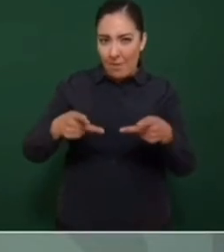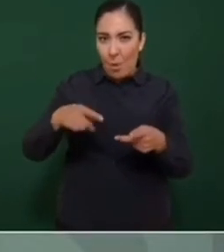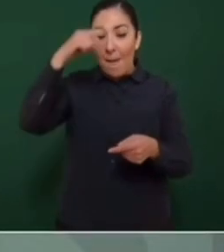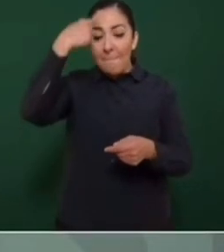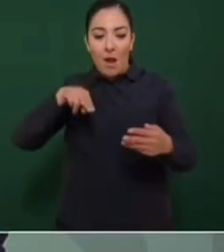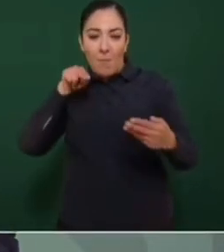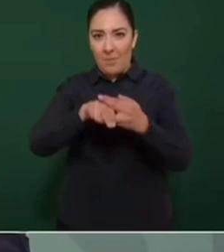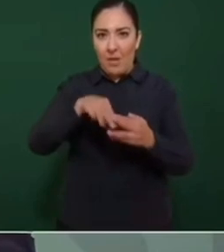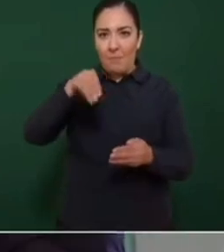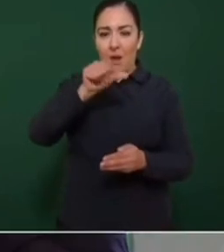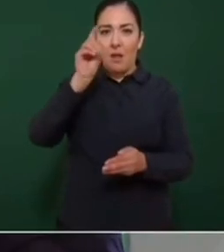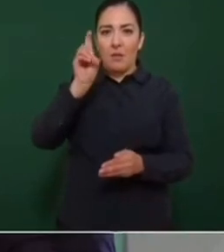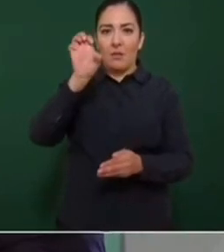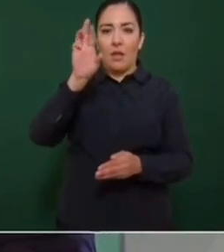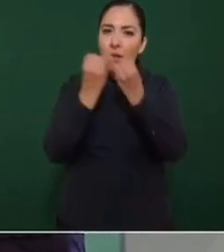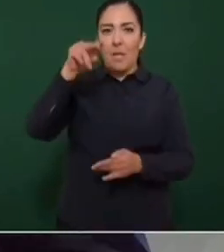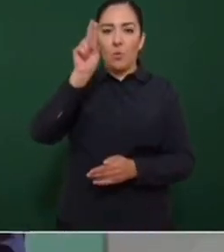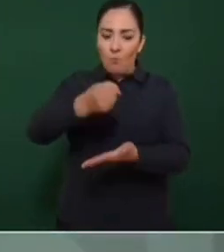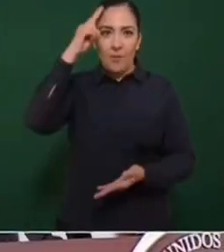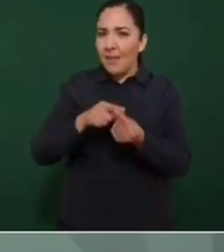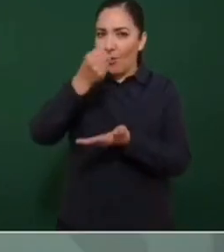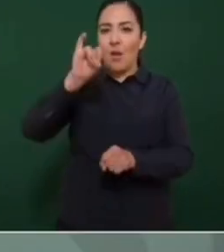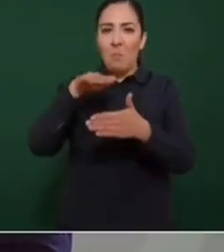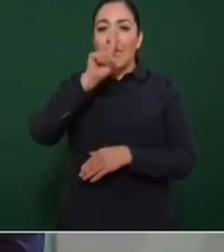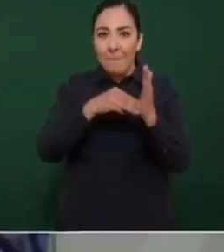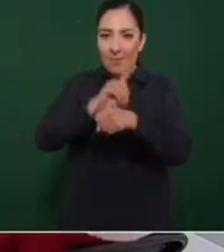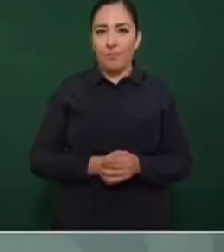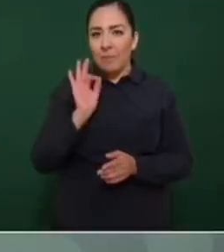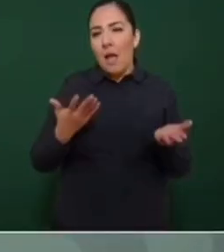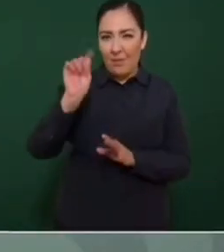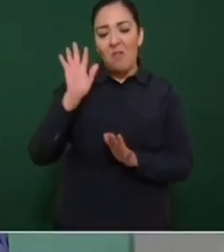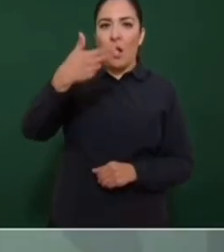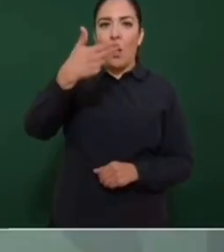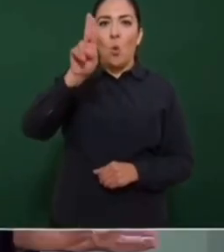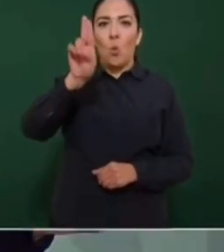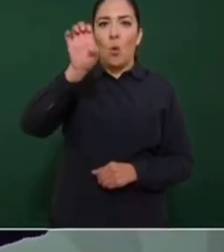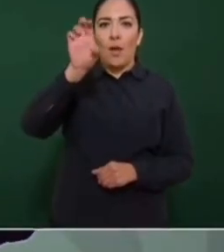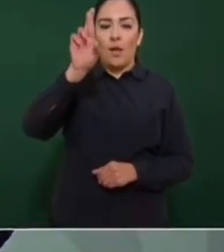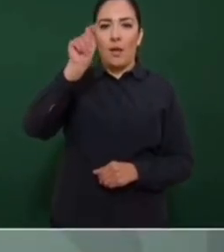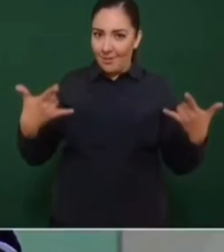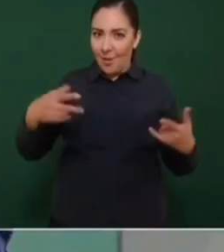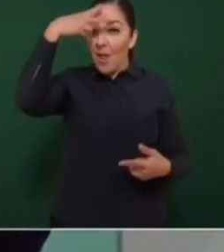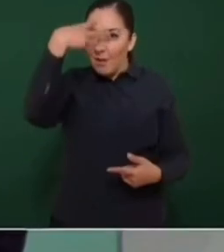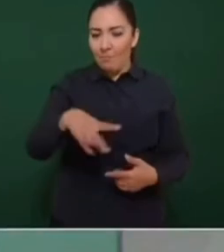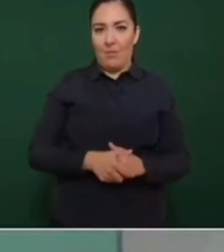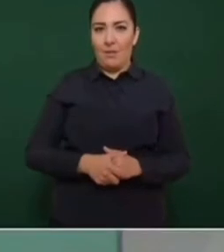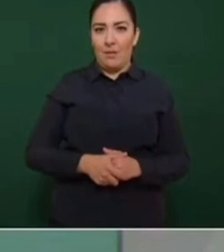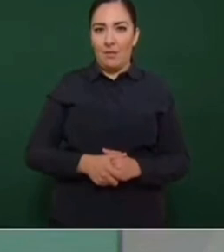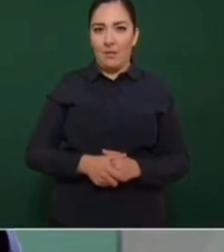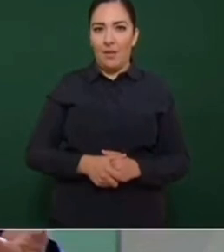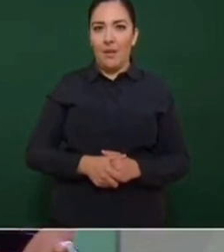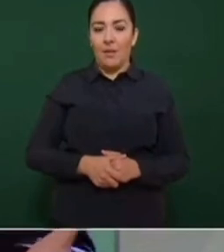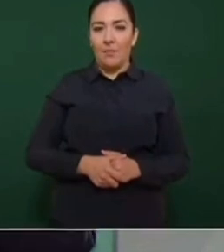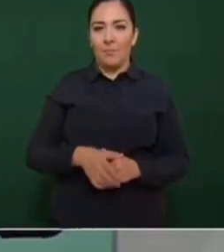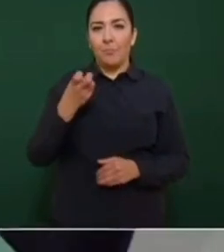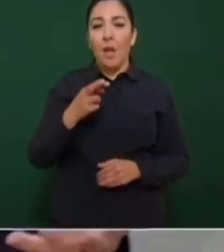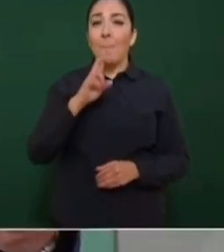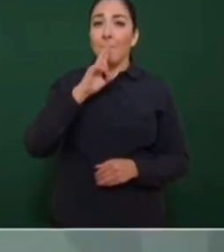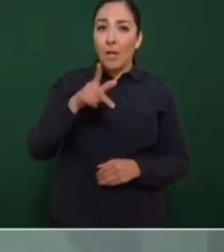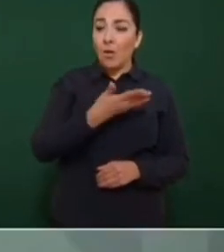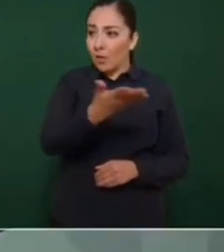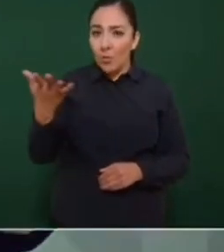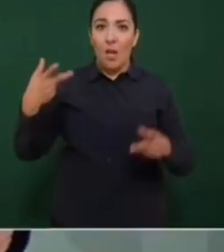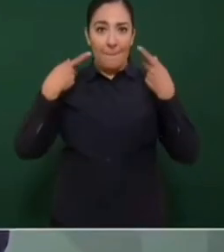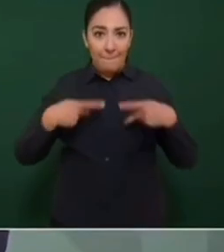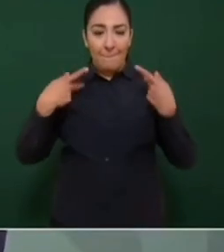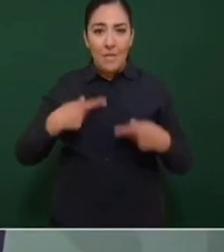Madero y del vicepresidente José María Pino Suárez. Una eternidad más tarde. Yo conozco la historia. Y es mucho mejor que la gente sepa